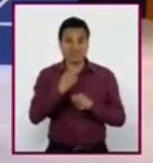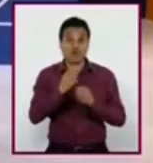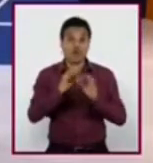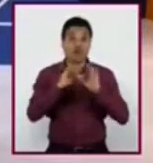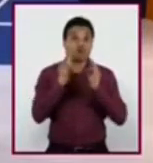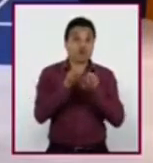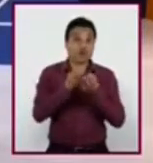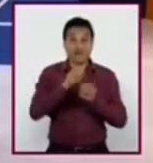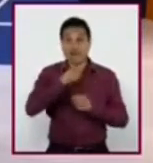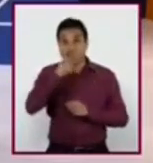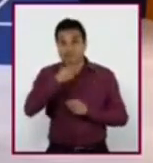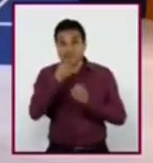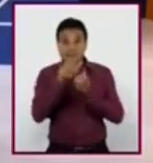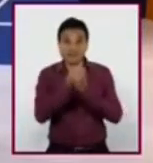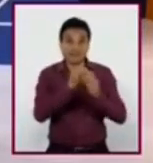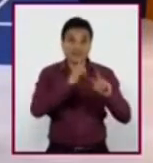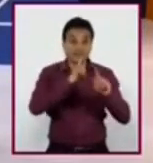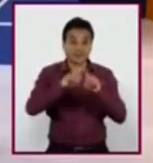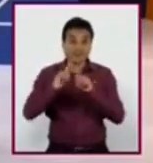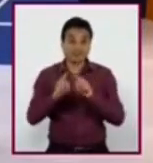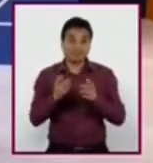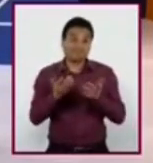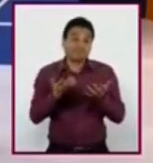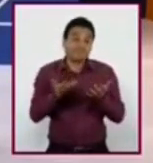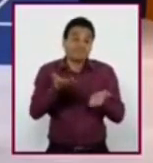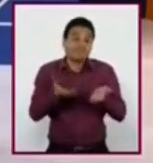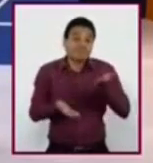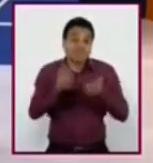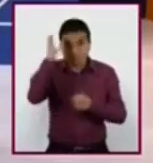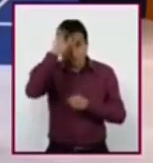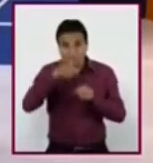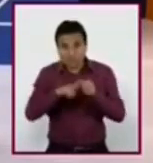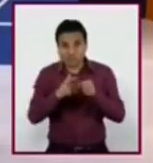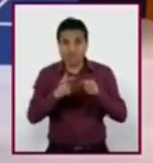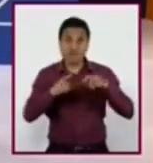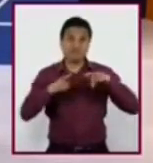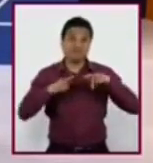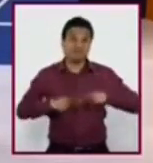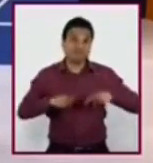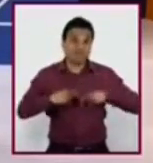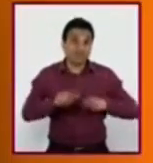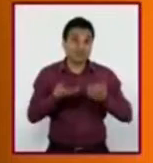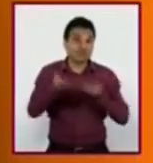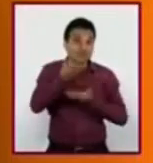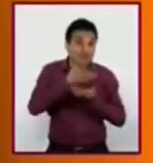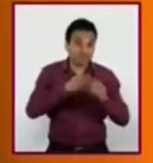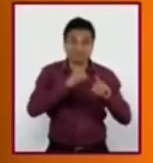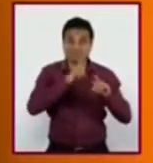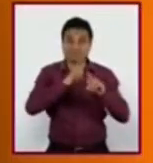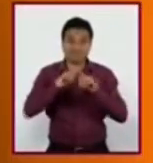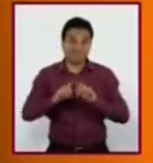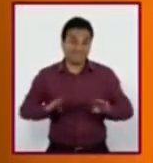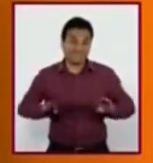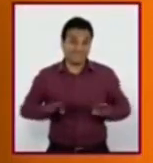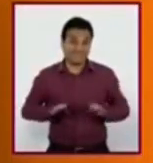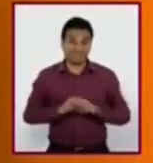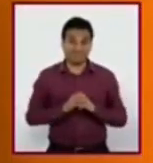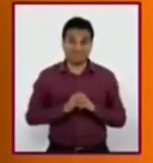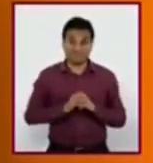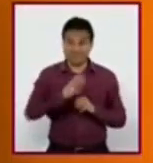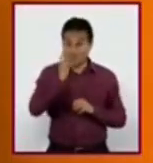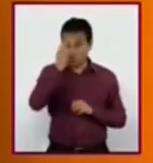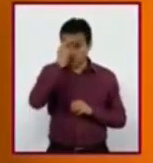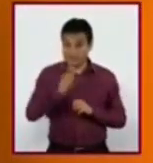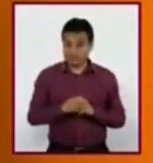se generan debido a muchos factores, tanto culturales como sociales. Hay que comprender que tanto el